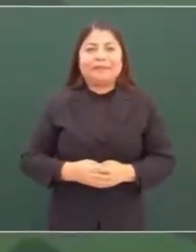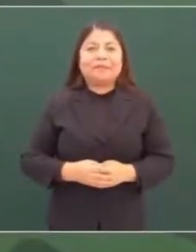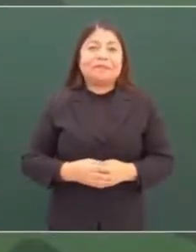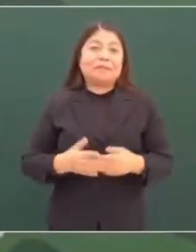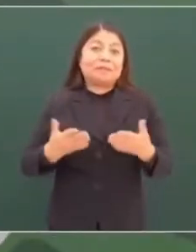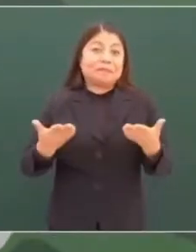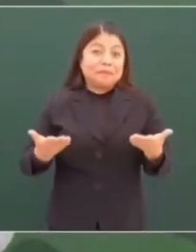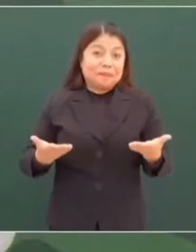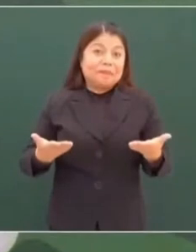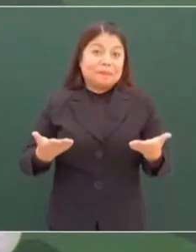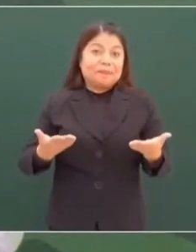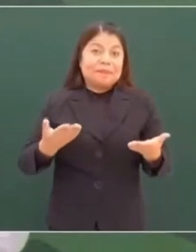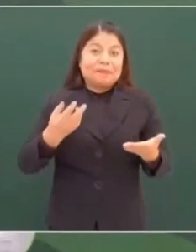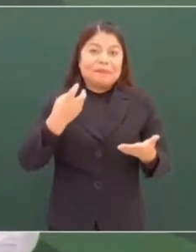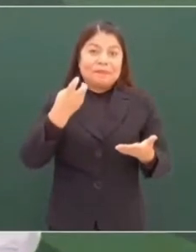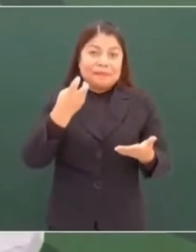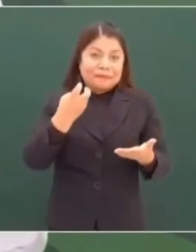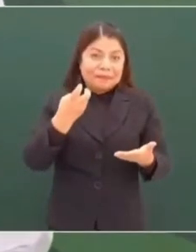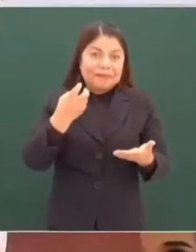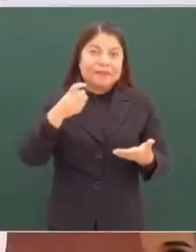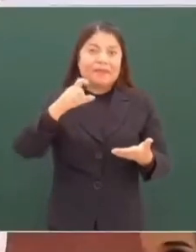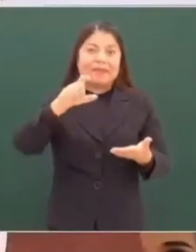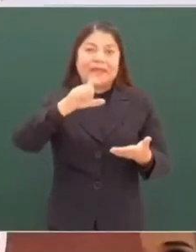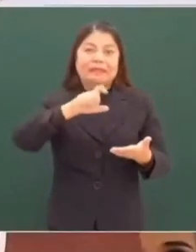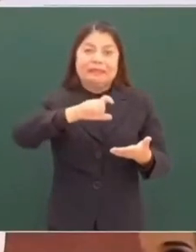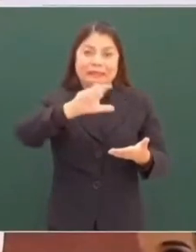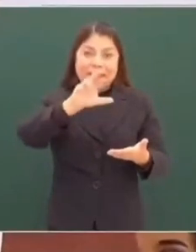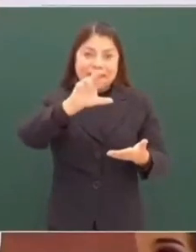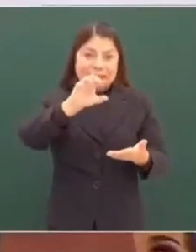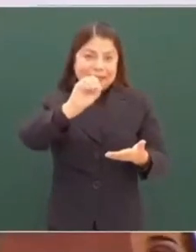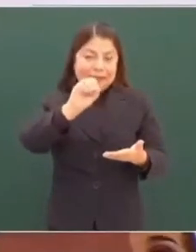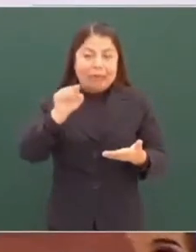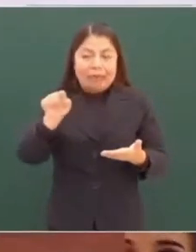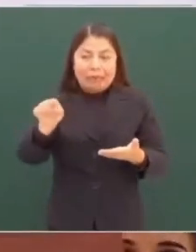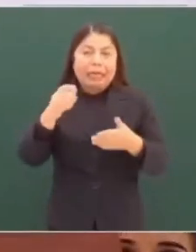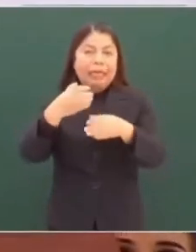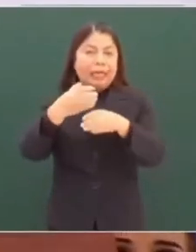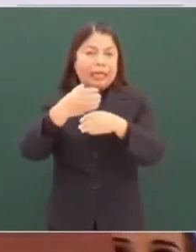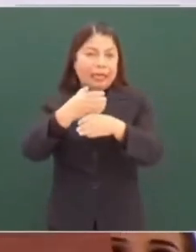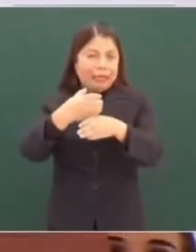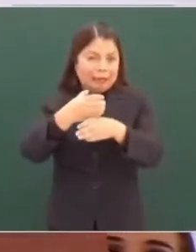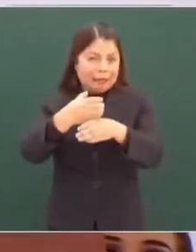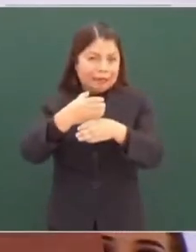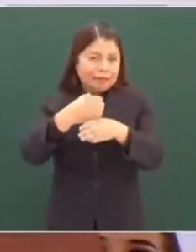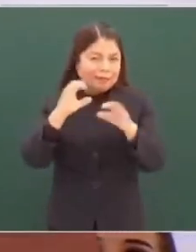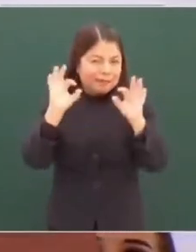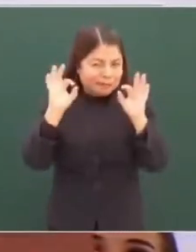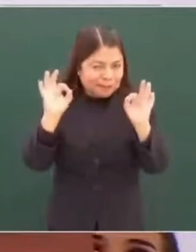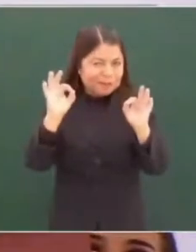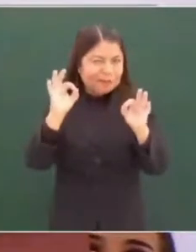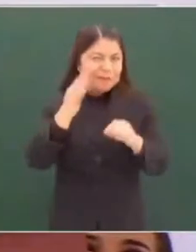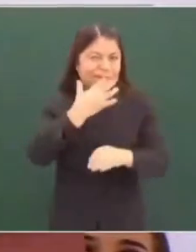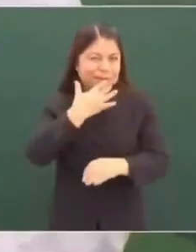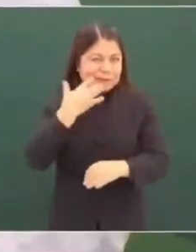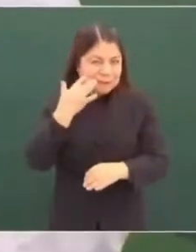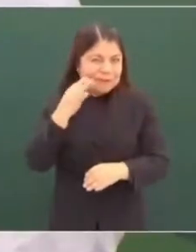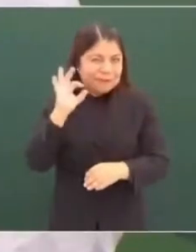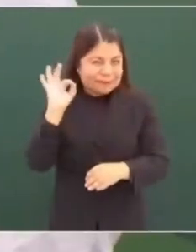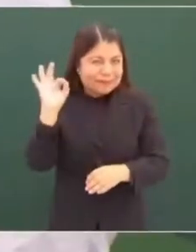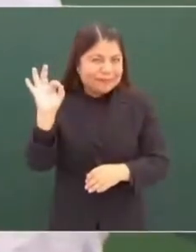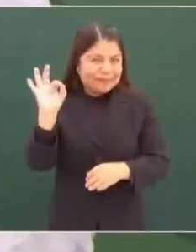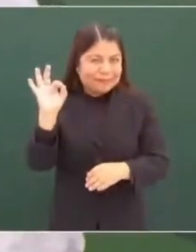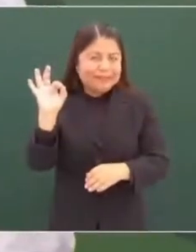conozco de dónde hay buen café. De Lepluma, Hidalgo,